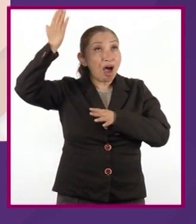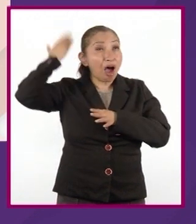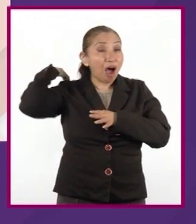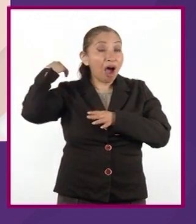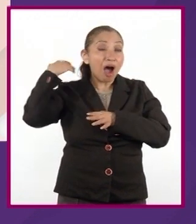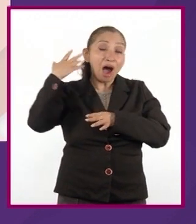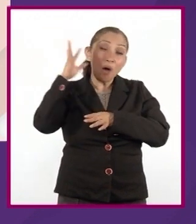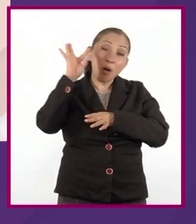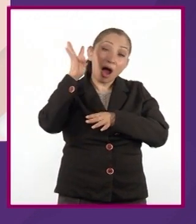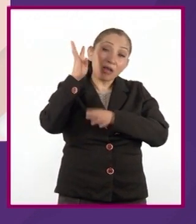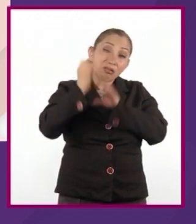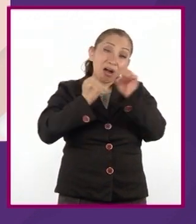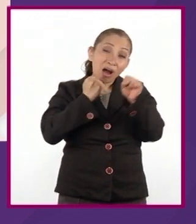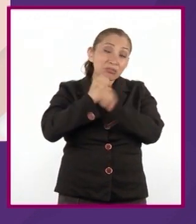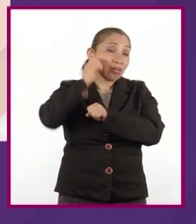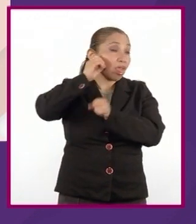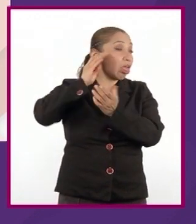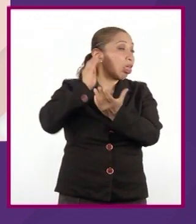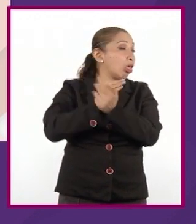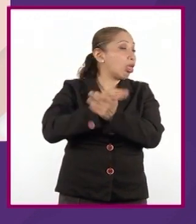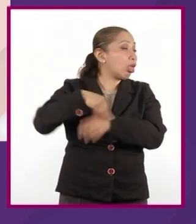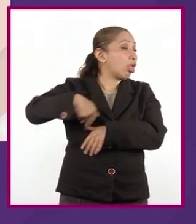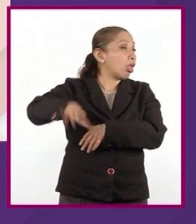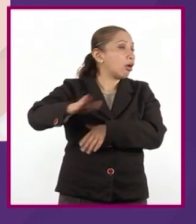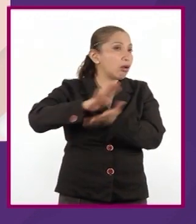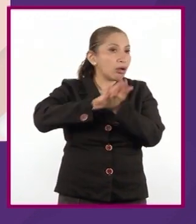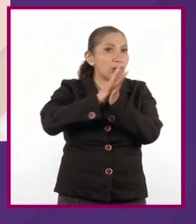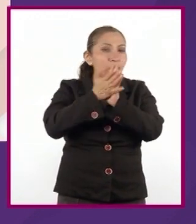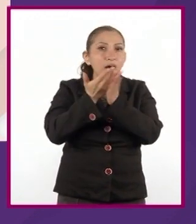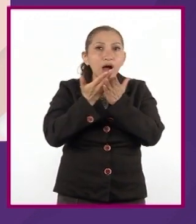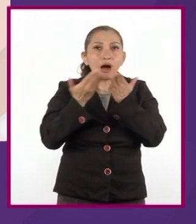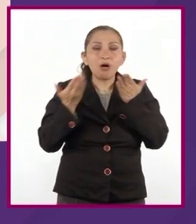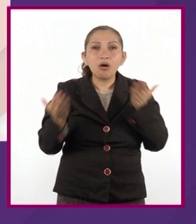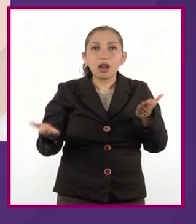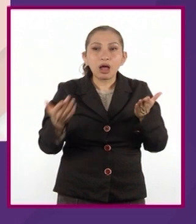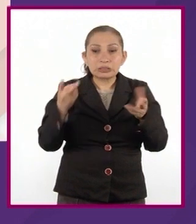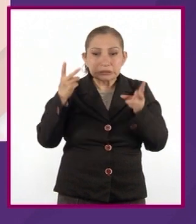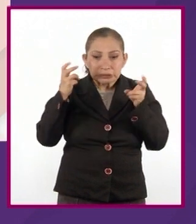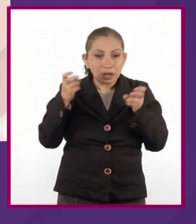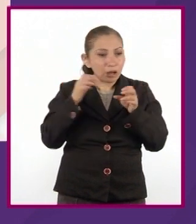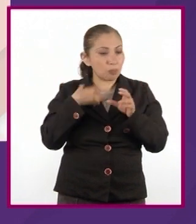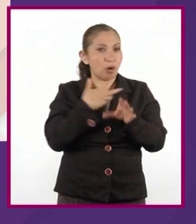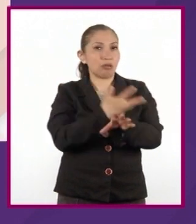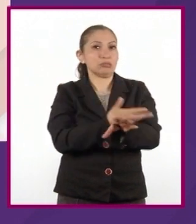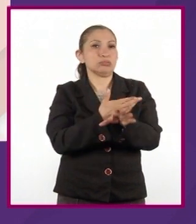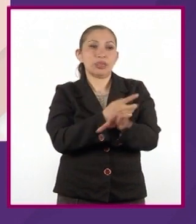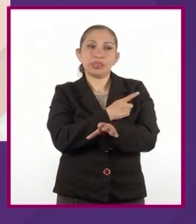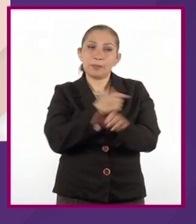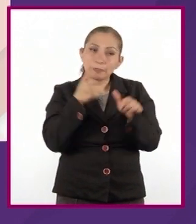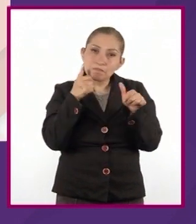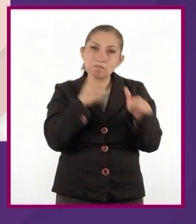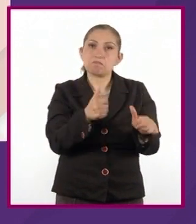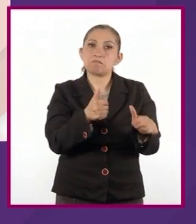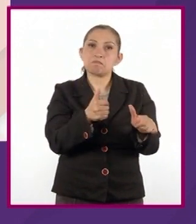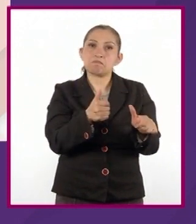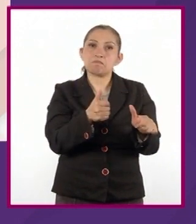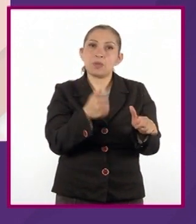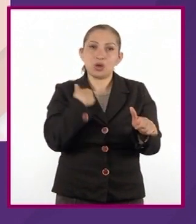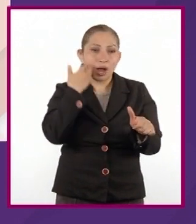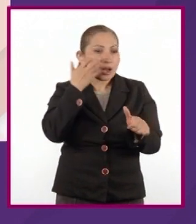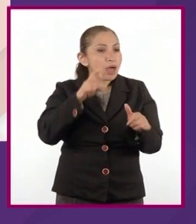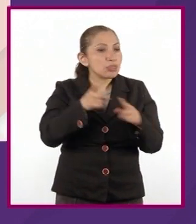cuatro años se me convirtieron en un asunto de honor. Tratando de